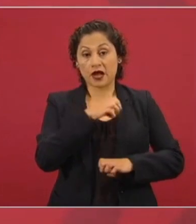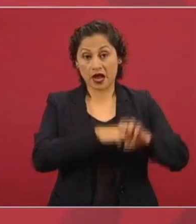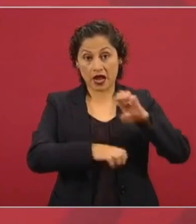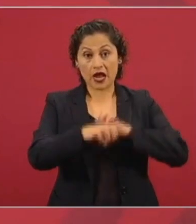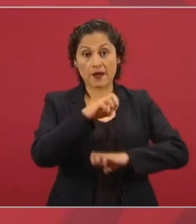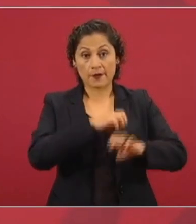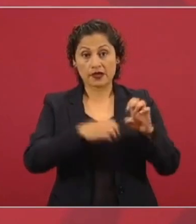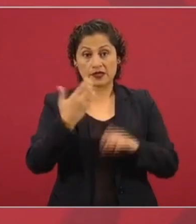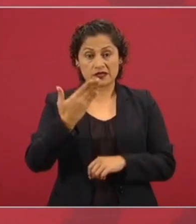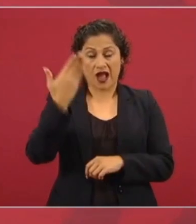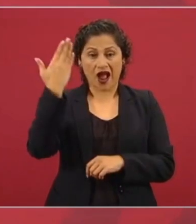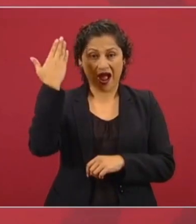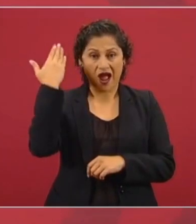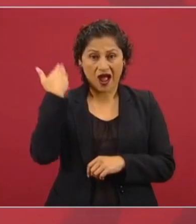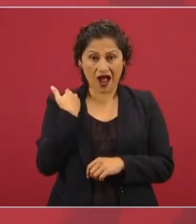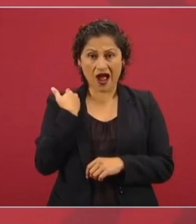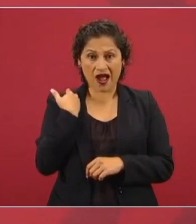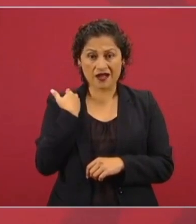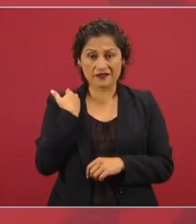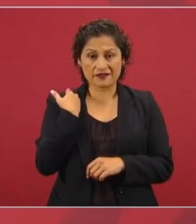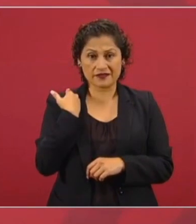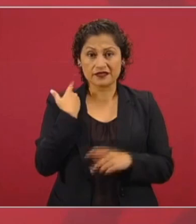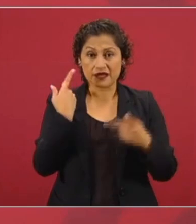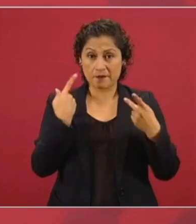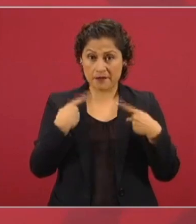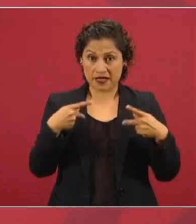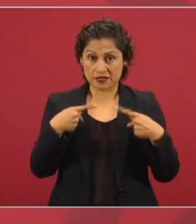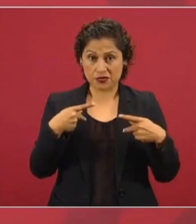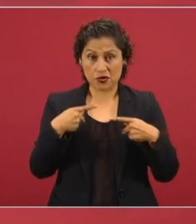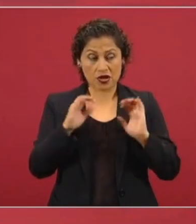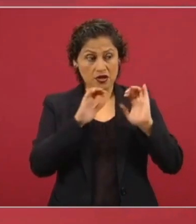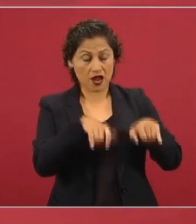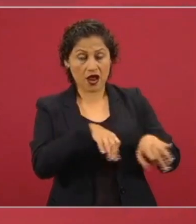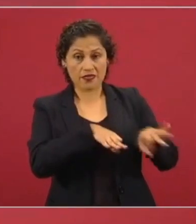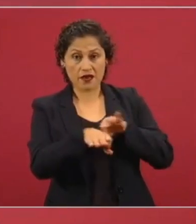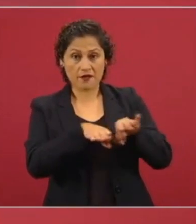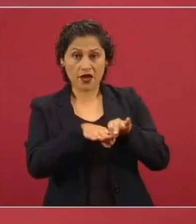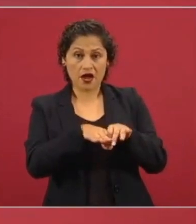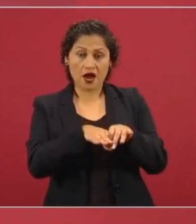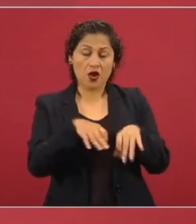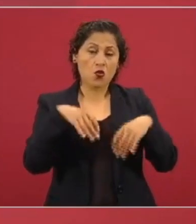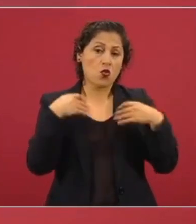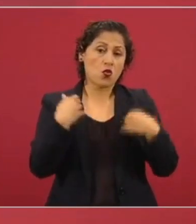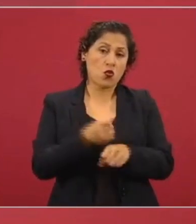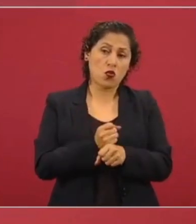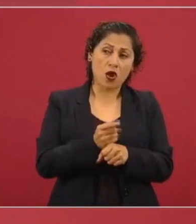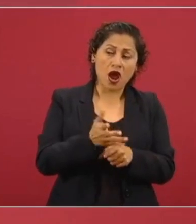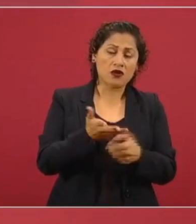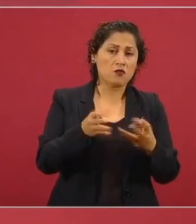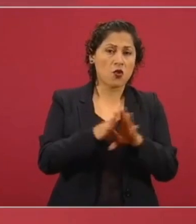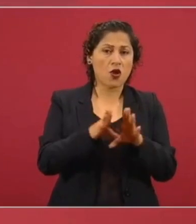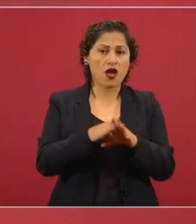a los elementos que contratan yo en mis giras ya lo comenté